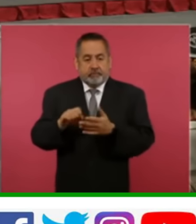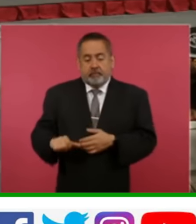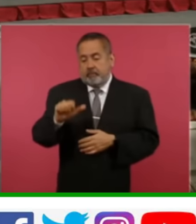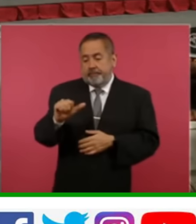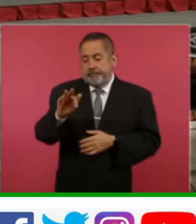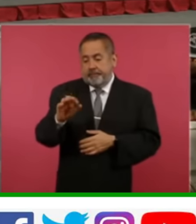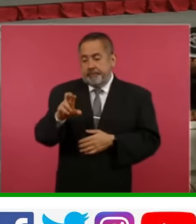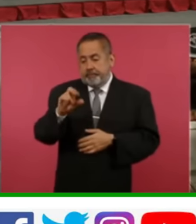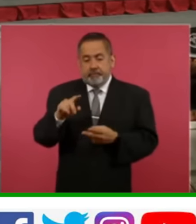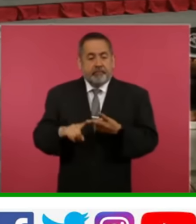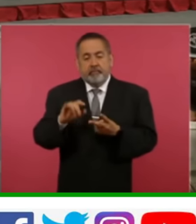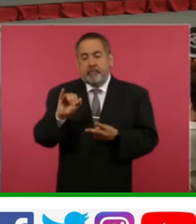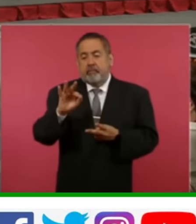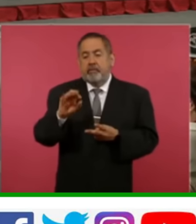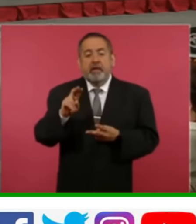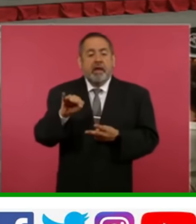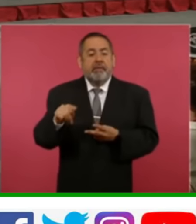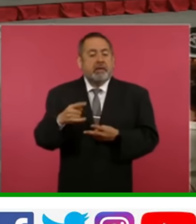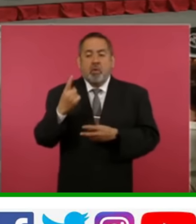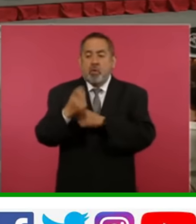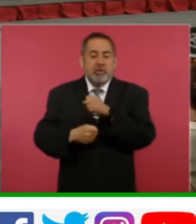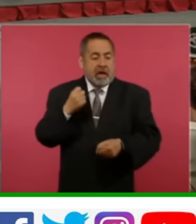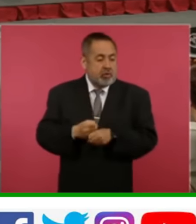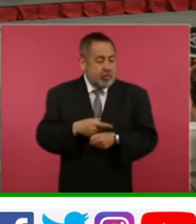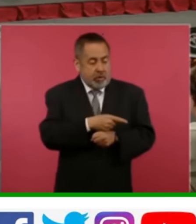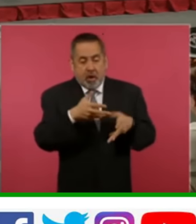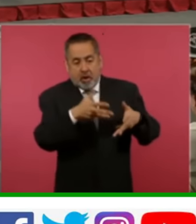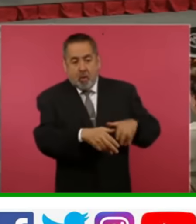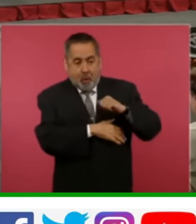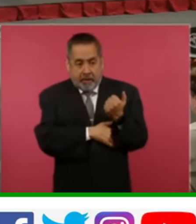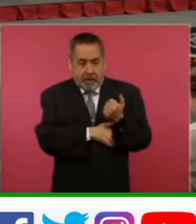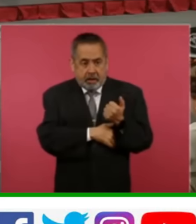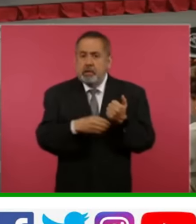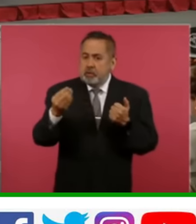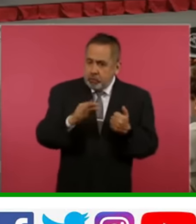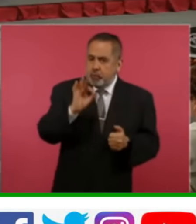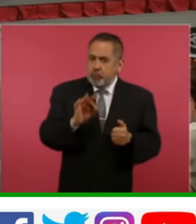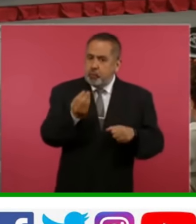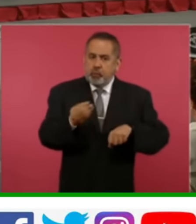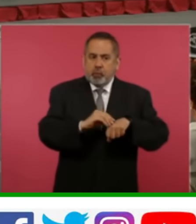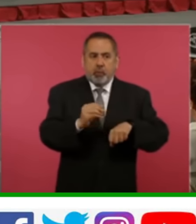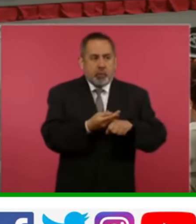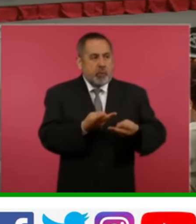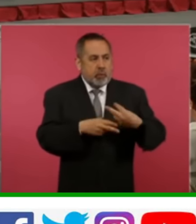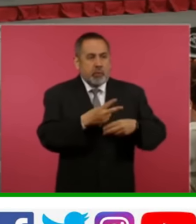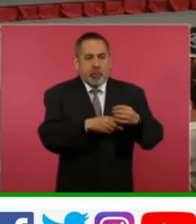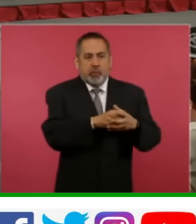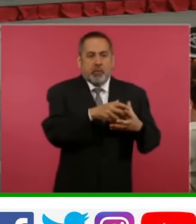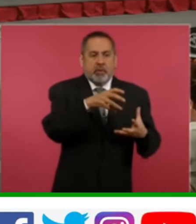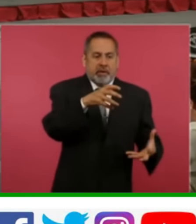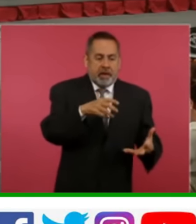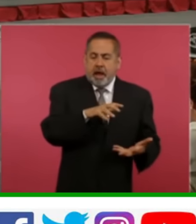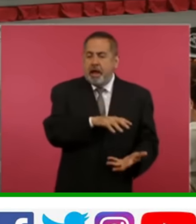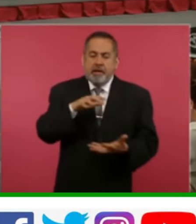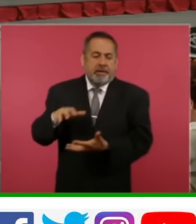un rendimiento anual, aun cuando están inactivas. La ventaja de este fondo es que, además del rendimiento, no se les cobrarán comisiones por parte